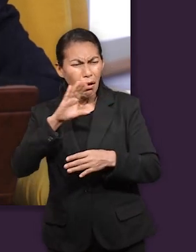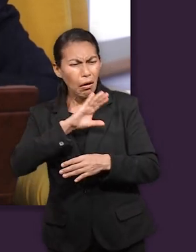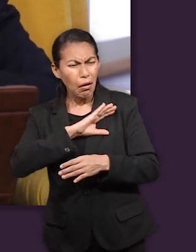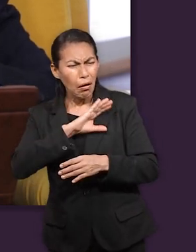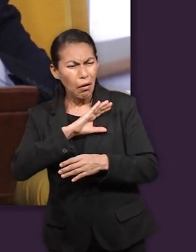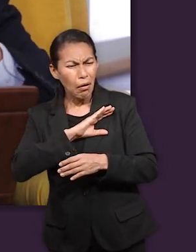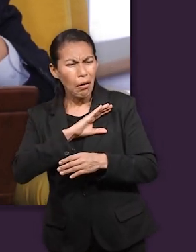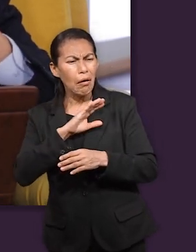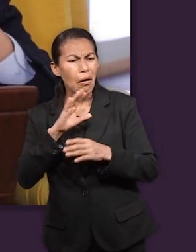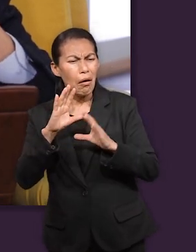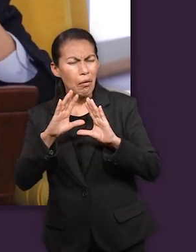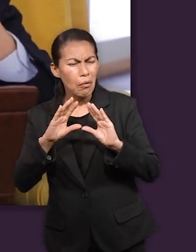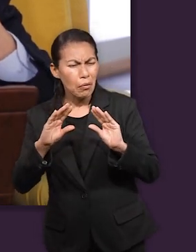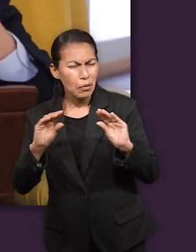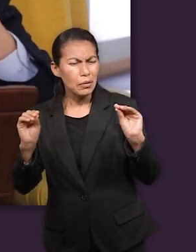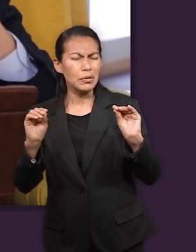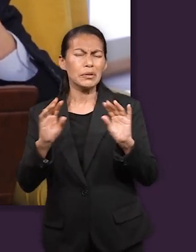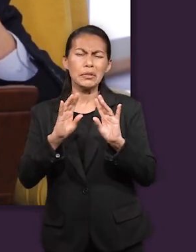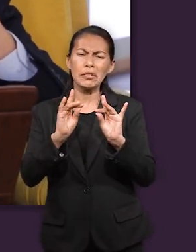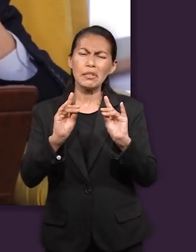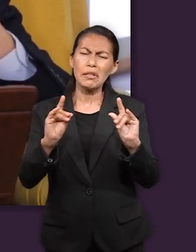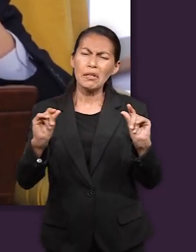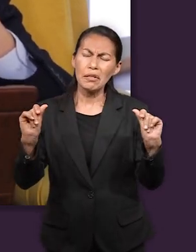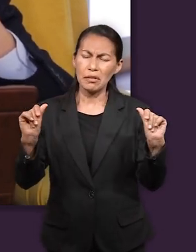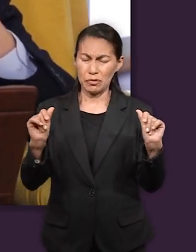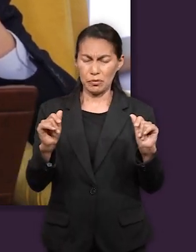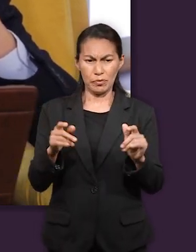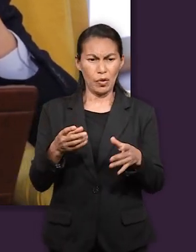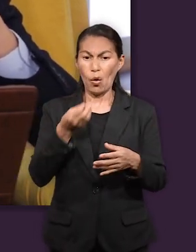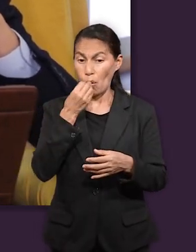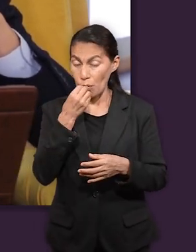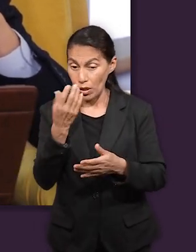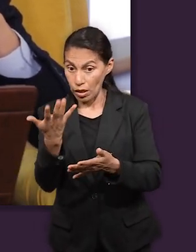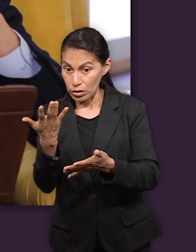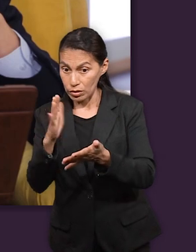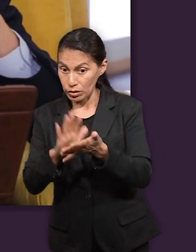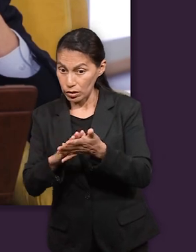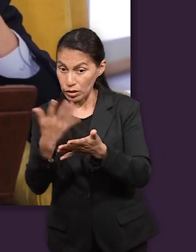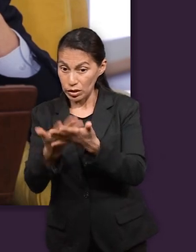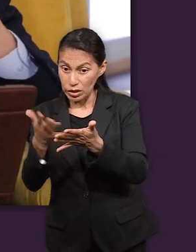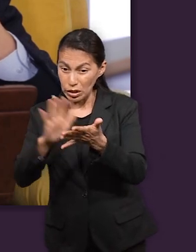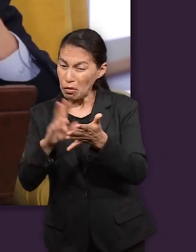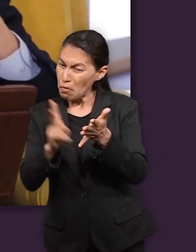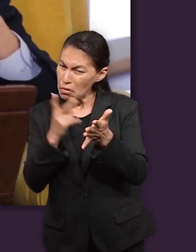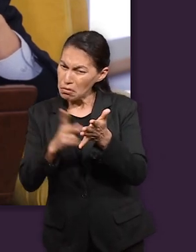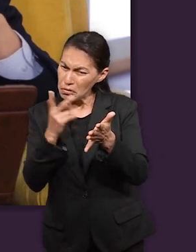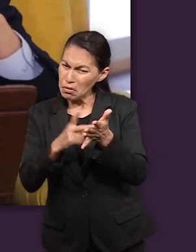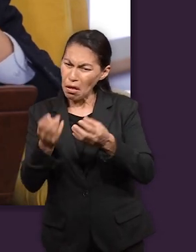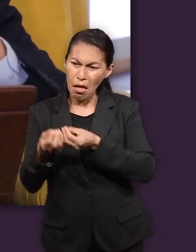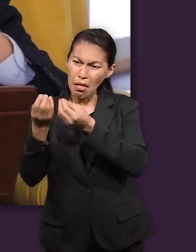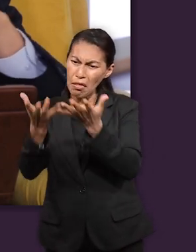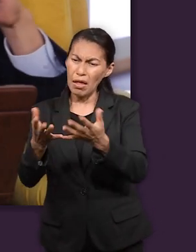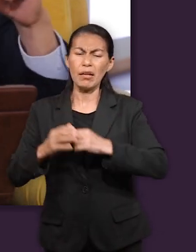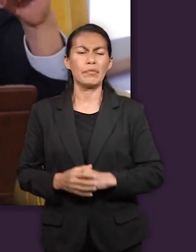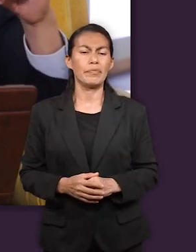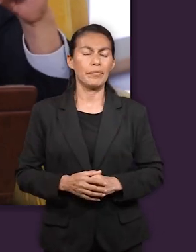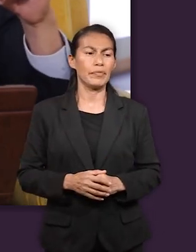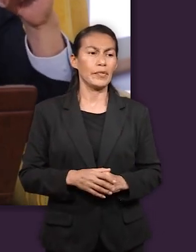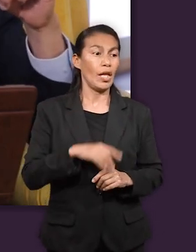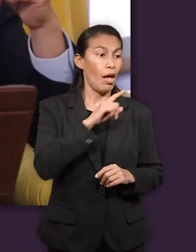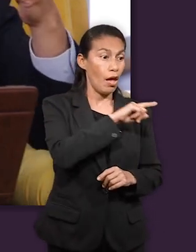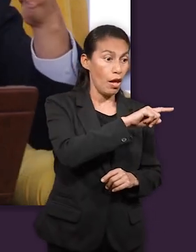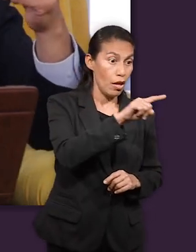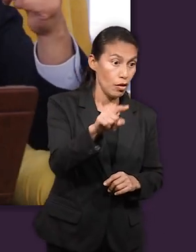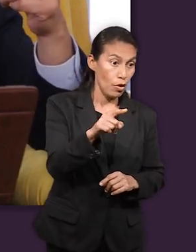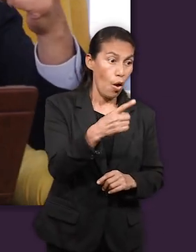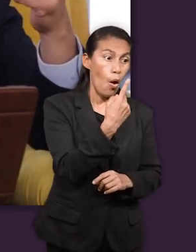45 y en el versículo número 22 por ejemplo y en el 23 en el 22 y 23 dice a cada